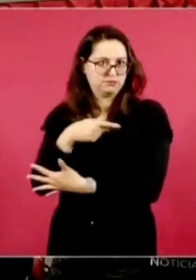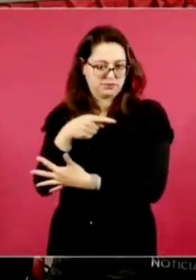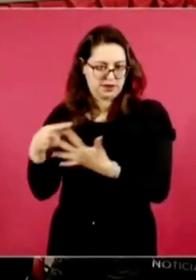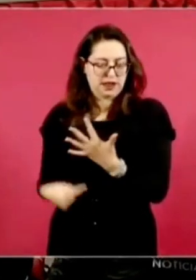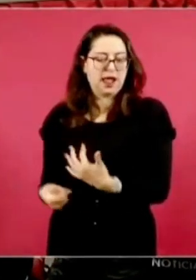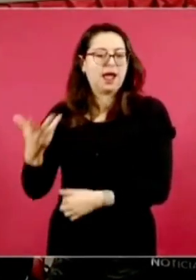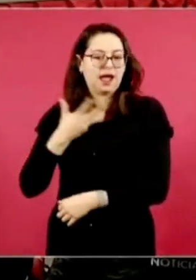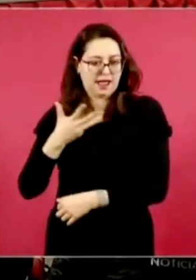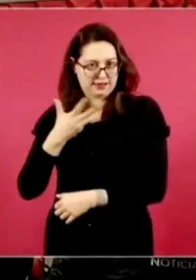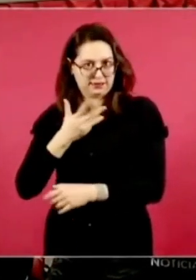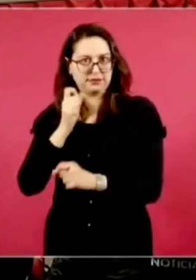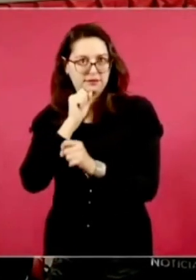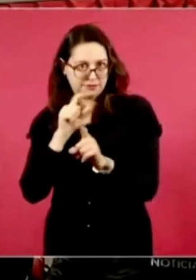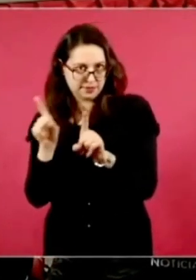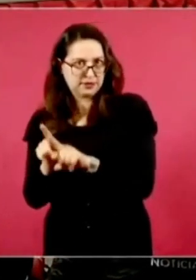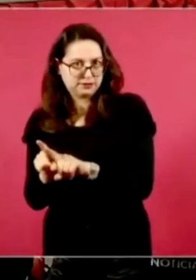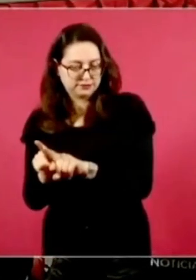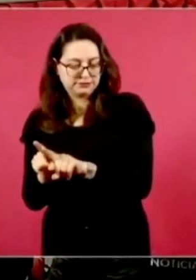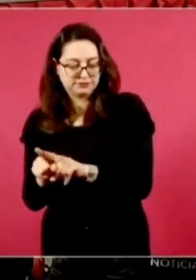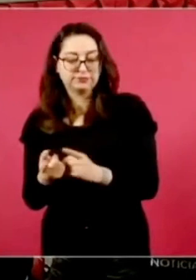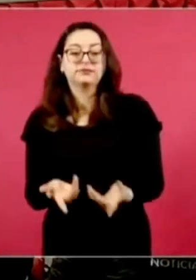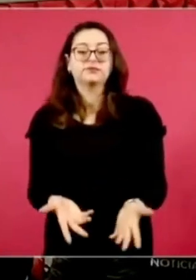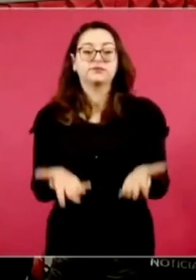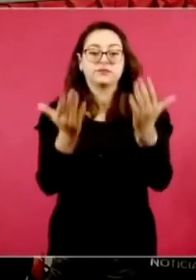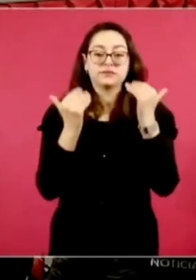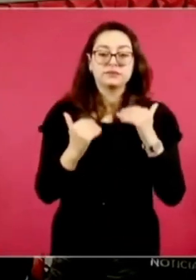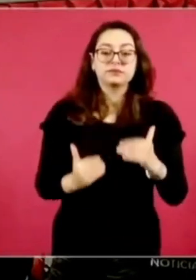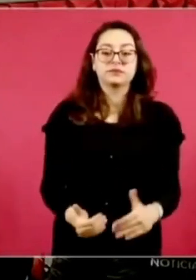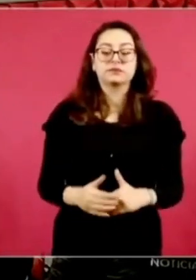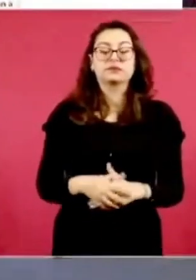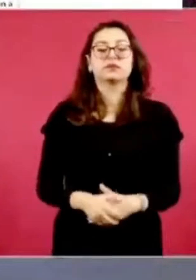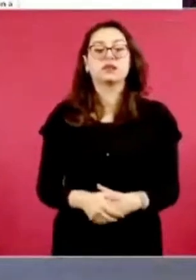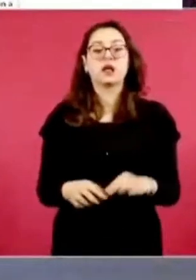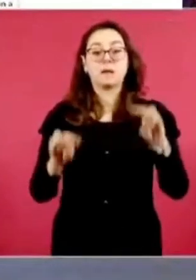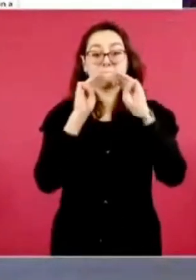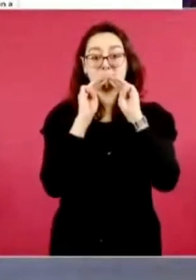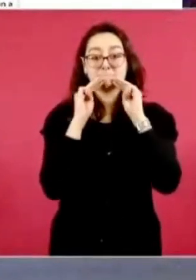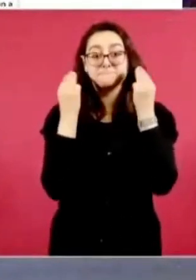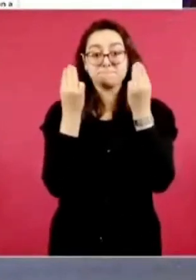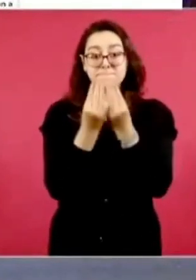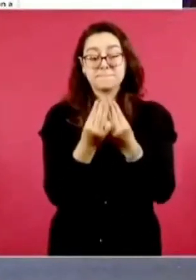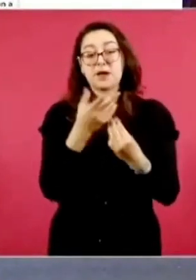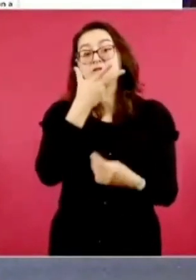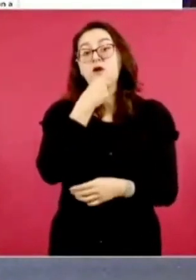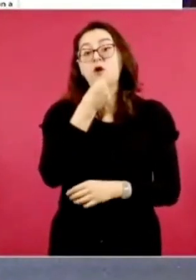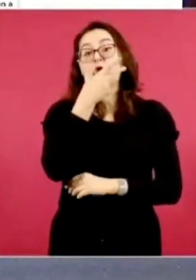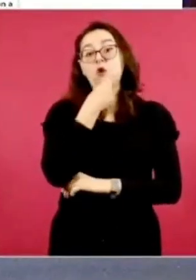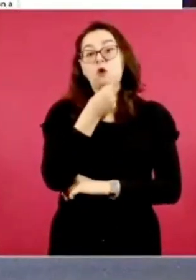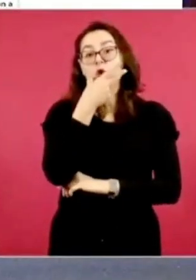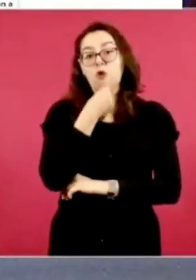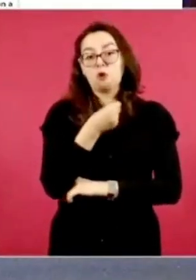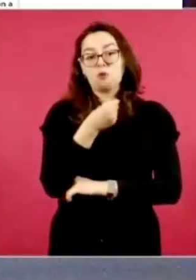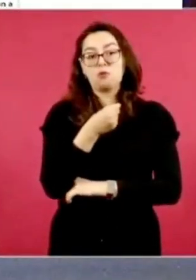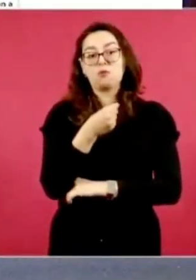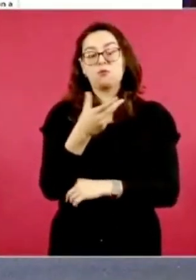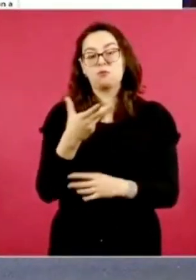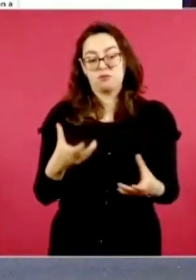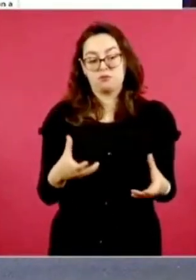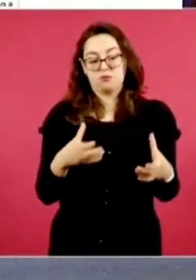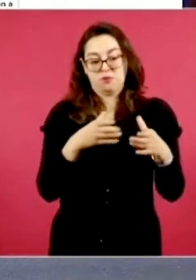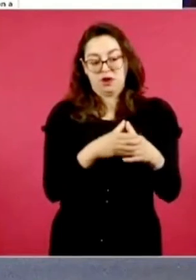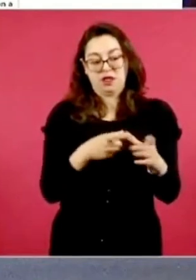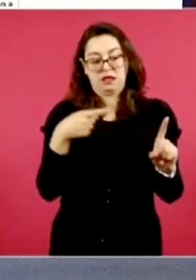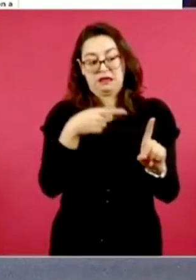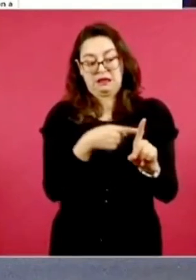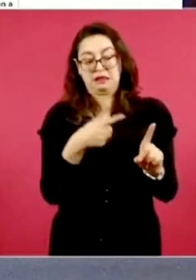Este es el caso de un presunto operador financiero del cártel del Golfo, detenido en un cateo con fentanilo